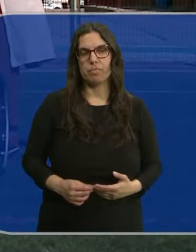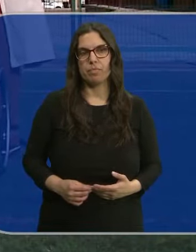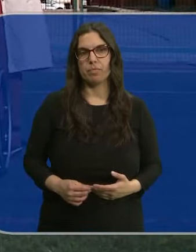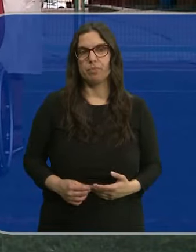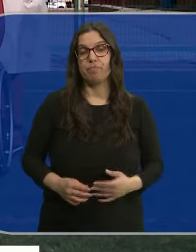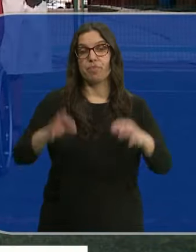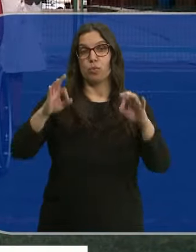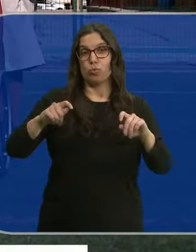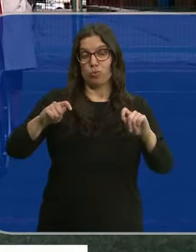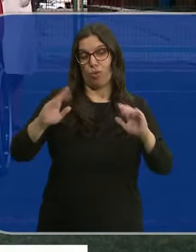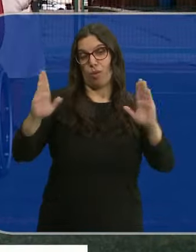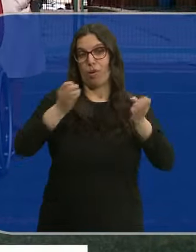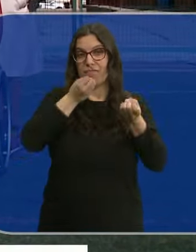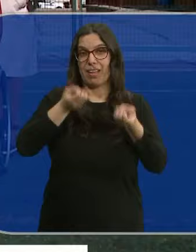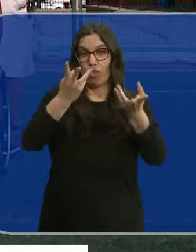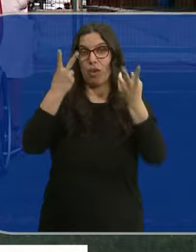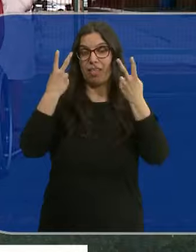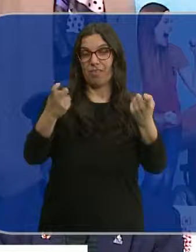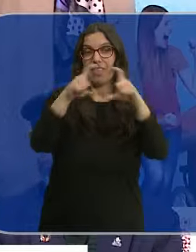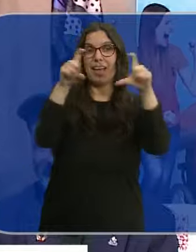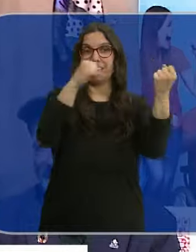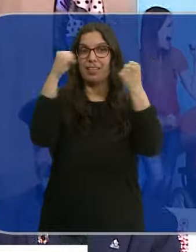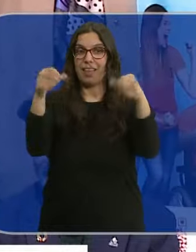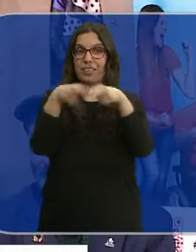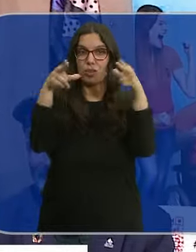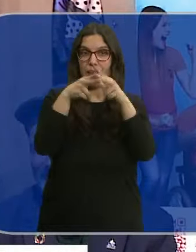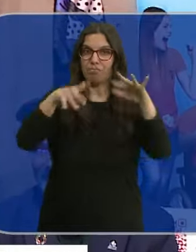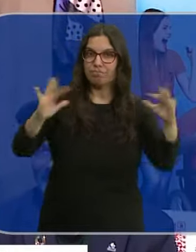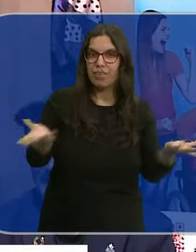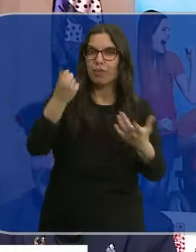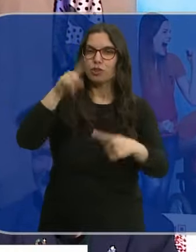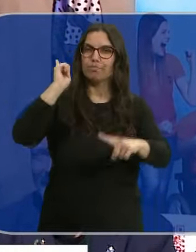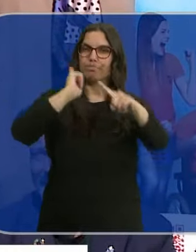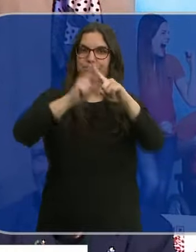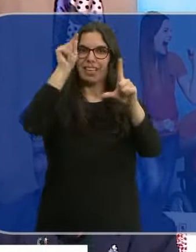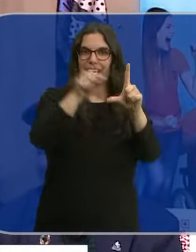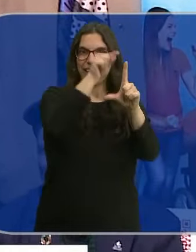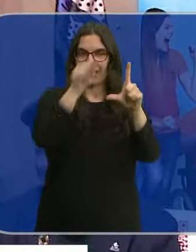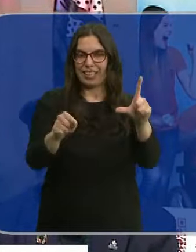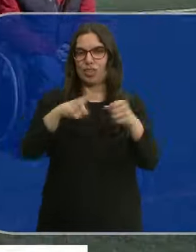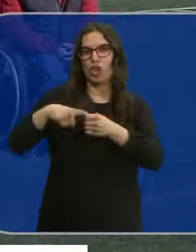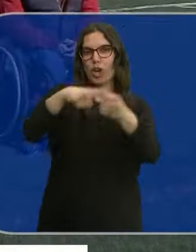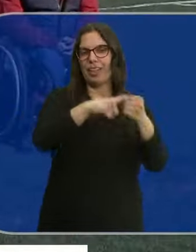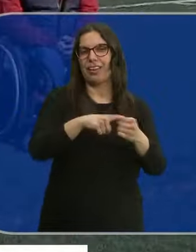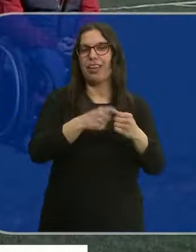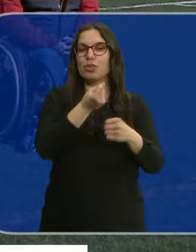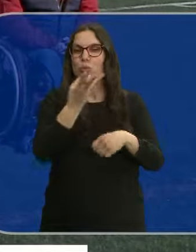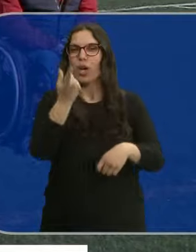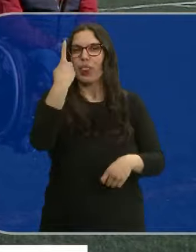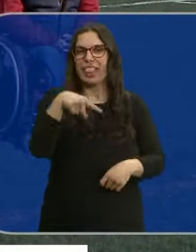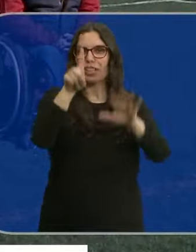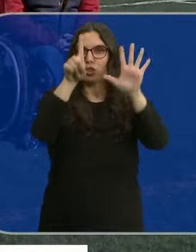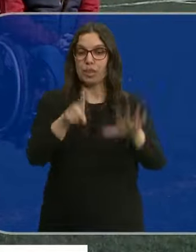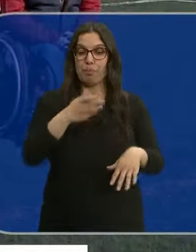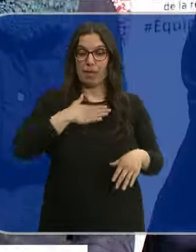Y en plena campaña de la declaración de la renta, las entidades sociales se animan a marcar la X solidaria, es la casilla 106, para que una parte de los